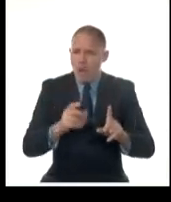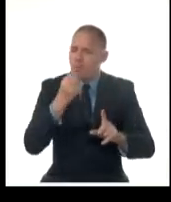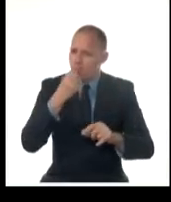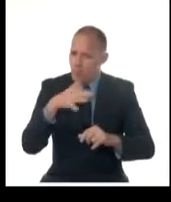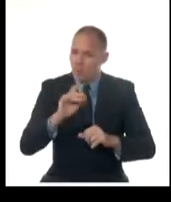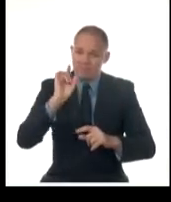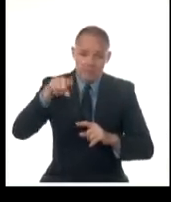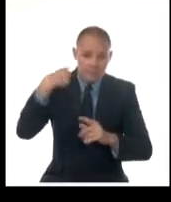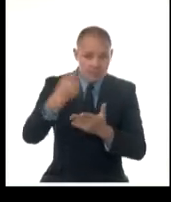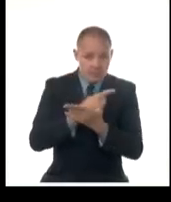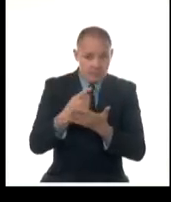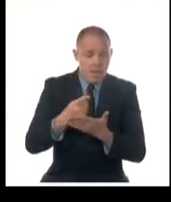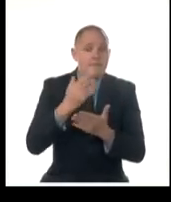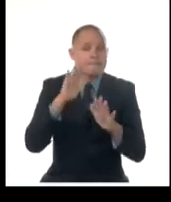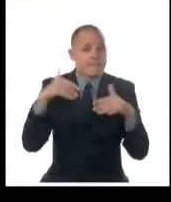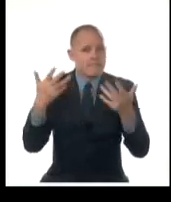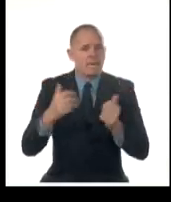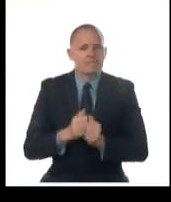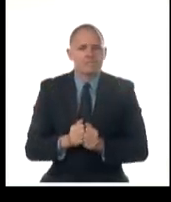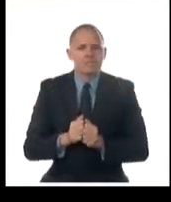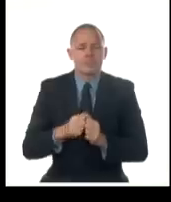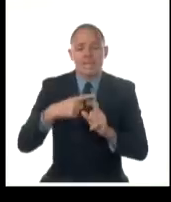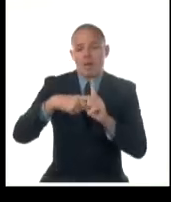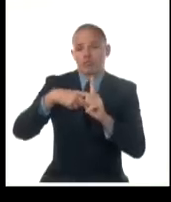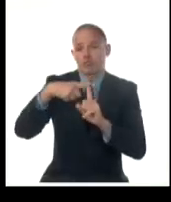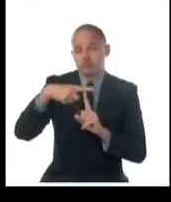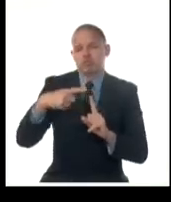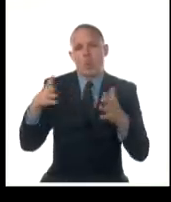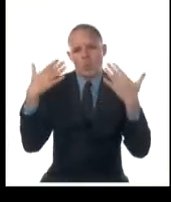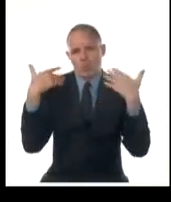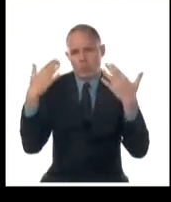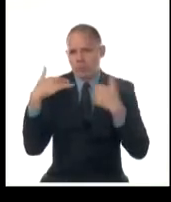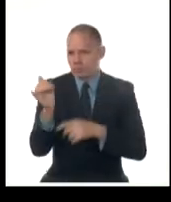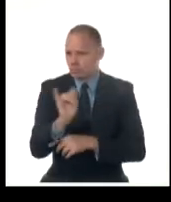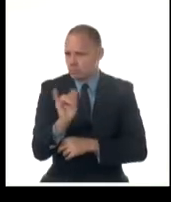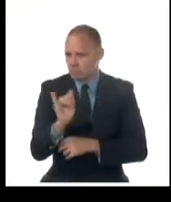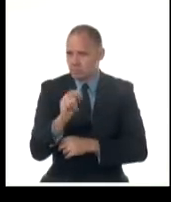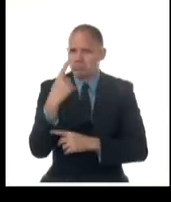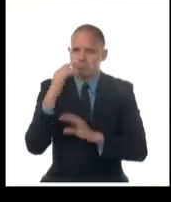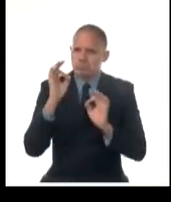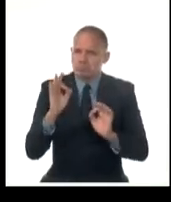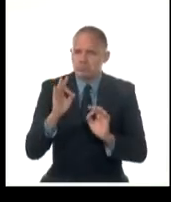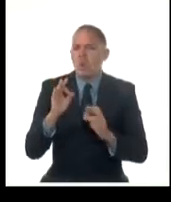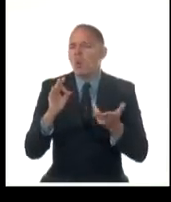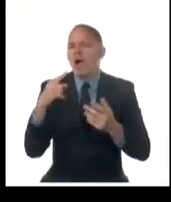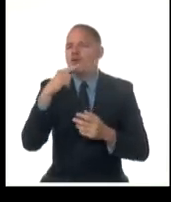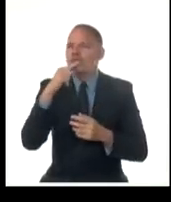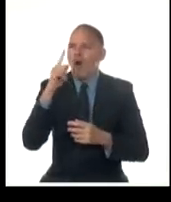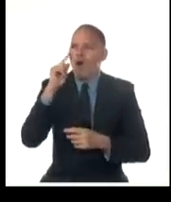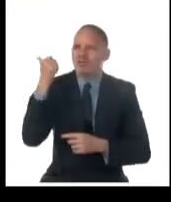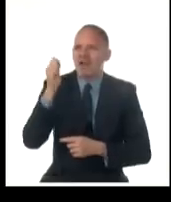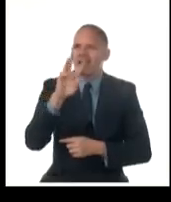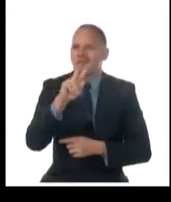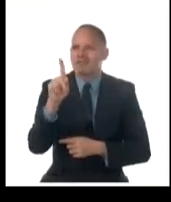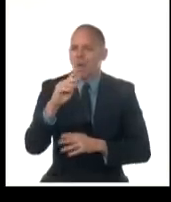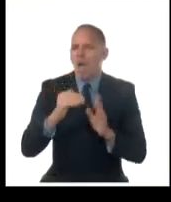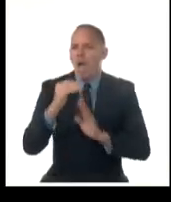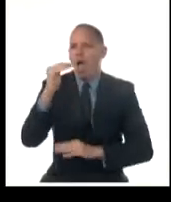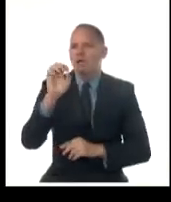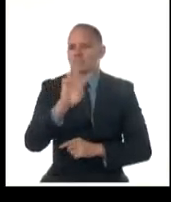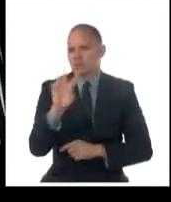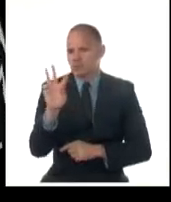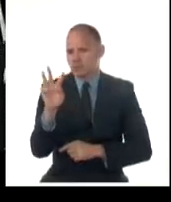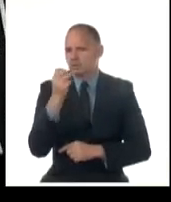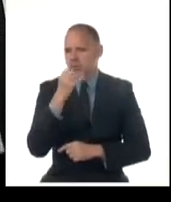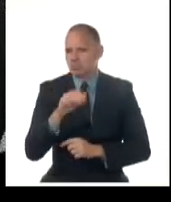semana. Y en cuanto a las temperaturas extremas se mantendrán elevadas y con poca variación, máximas de 32 y hasta 33 grados